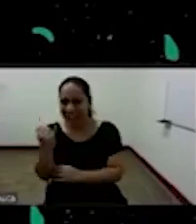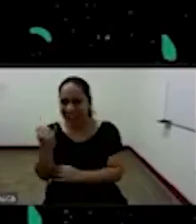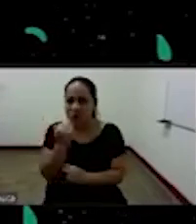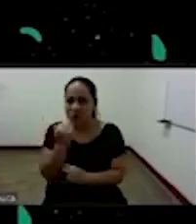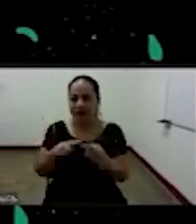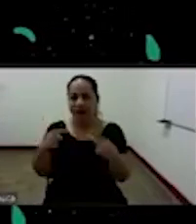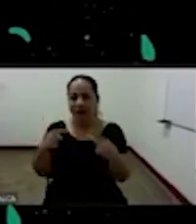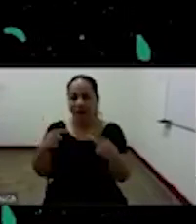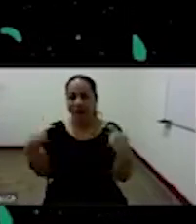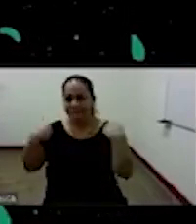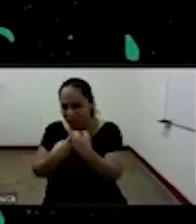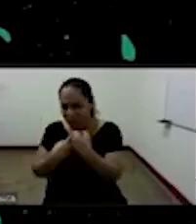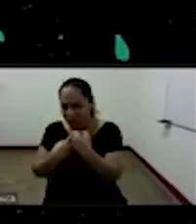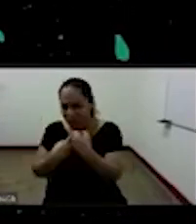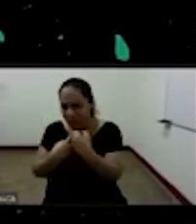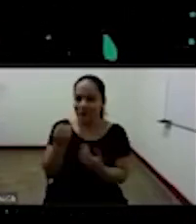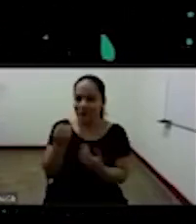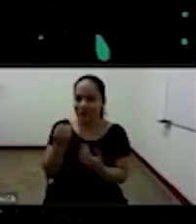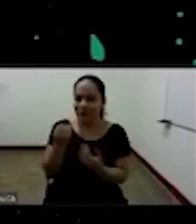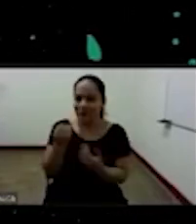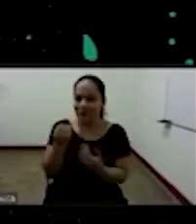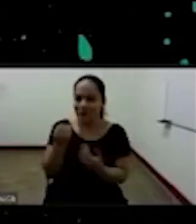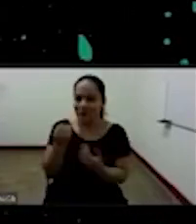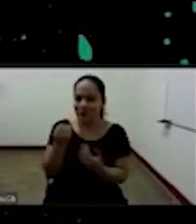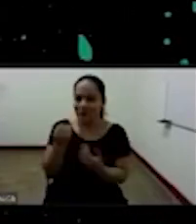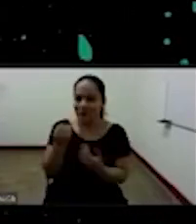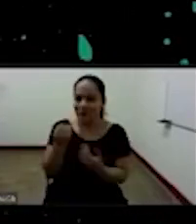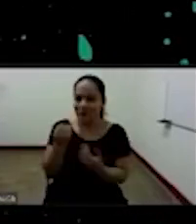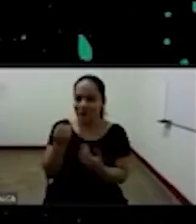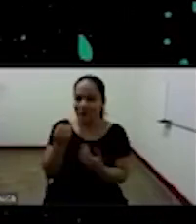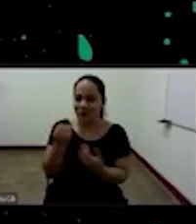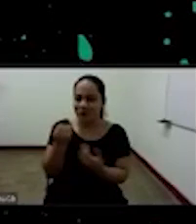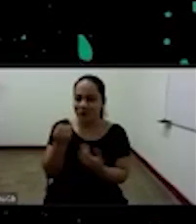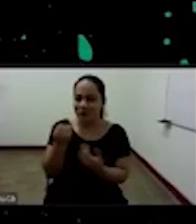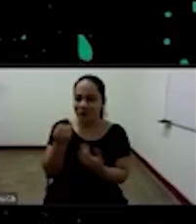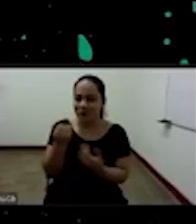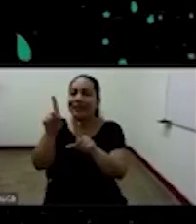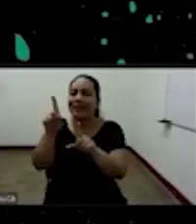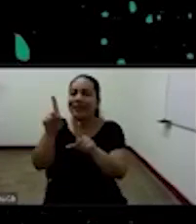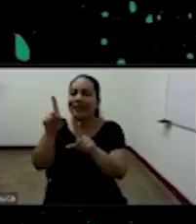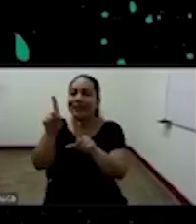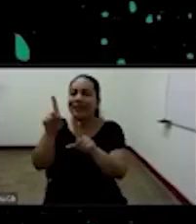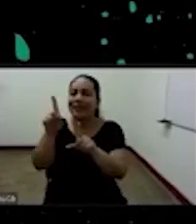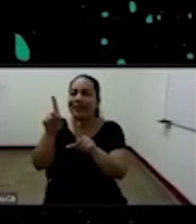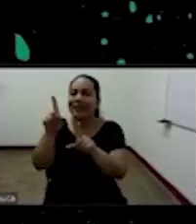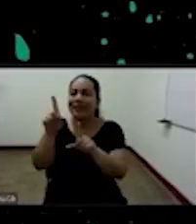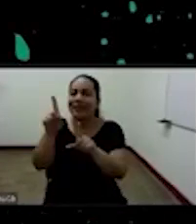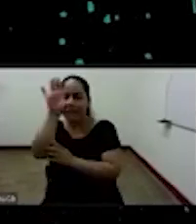también con base digamos en algunos países africanos